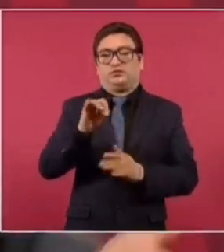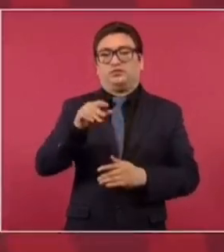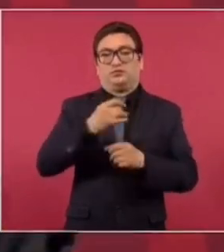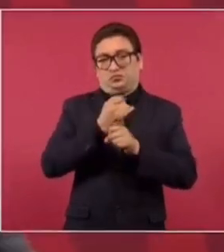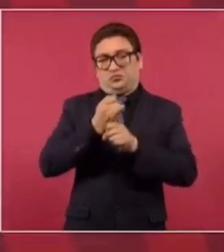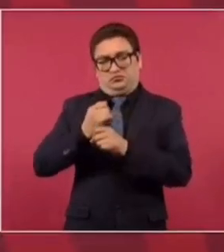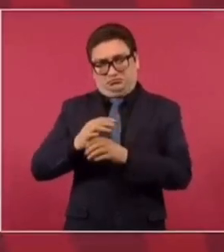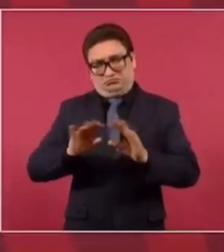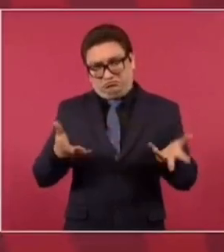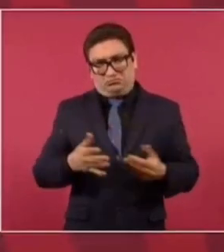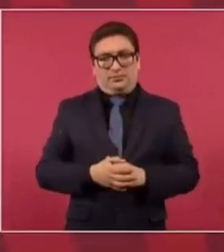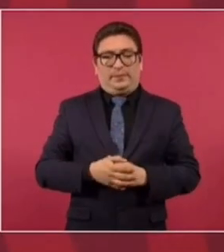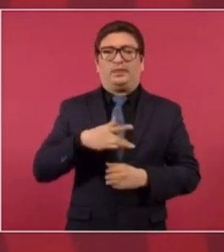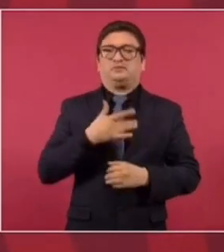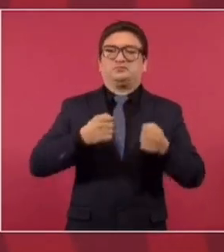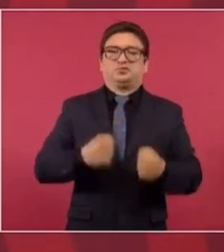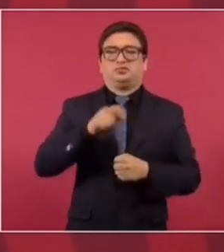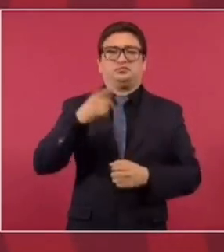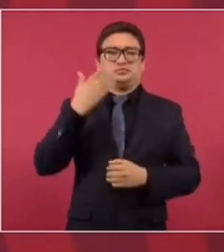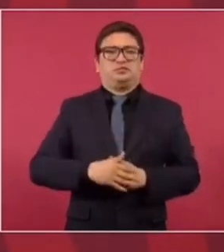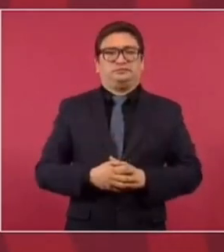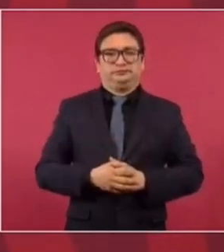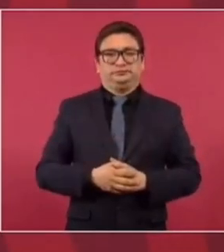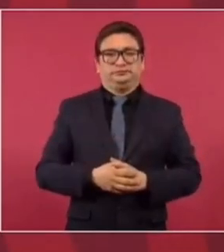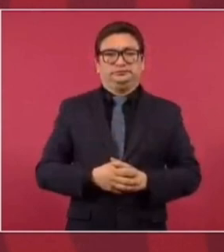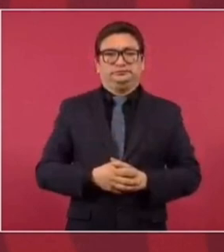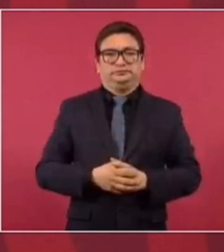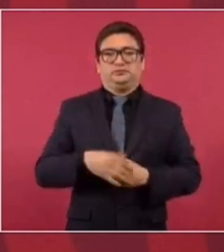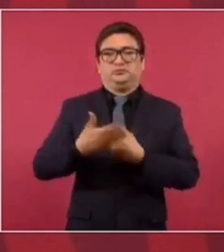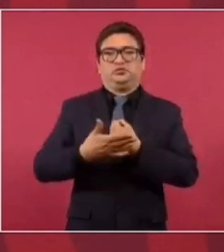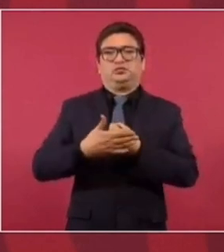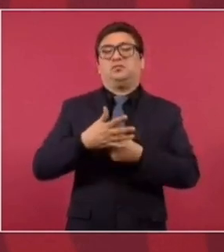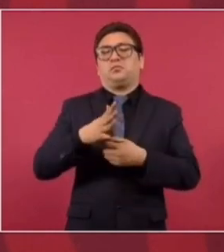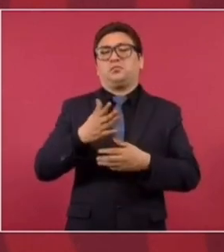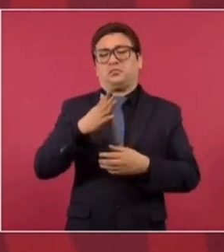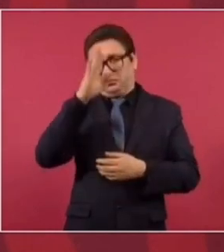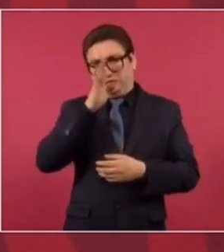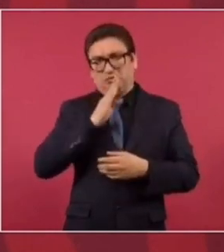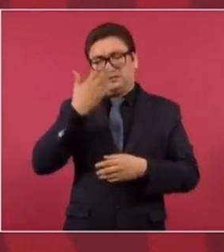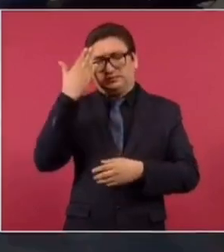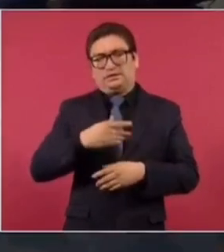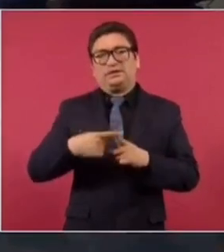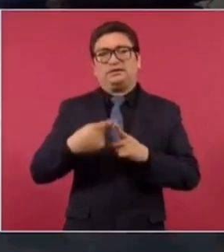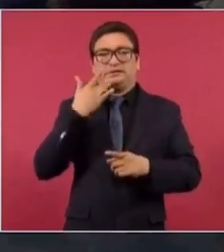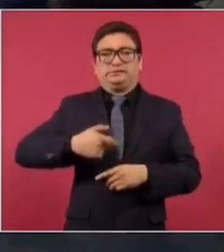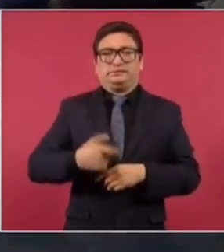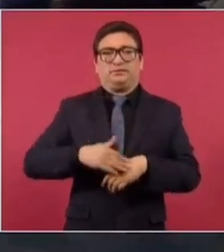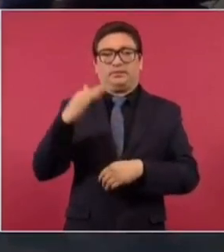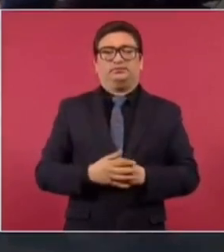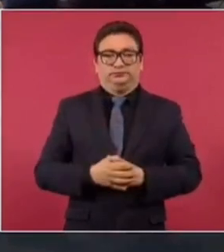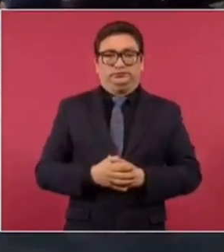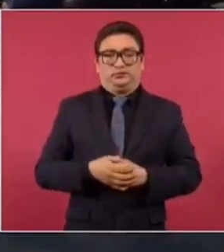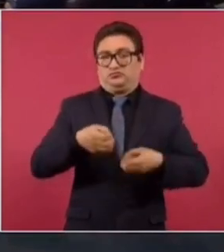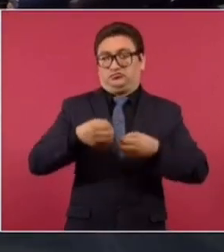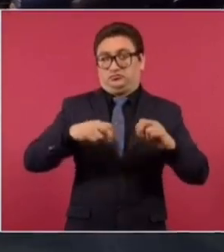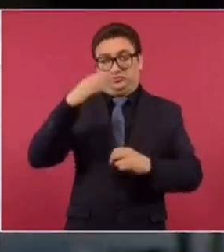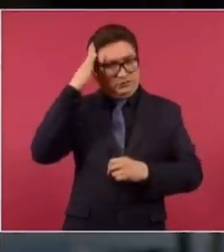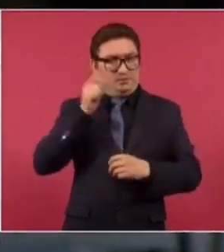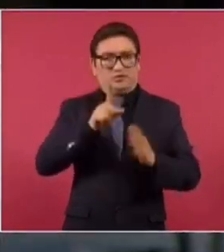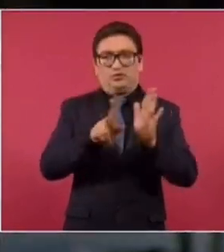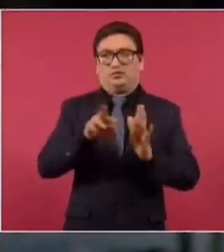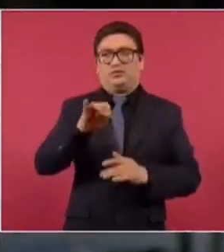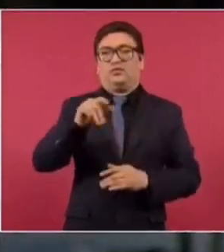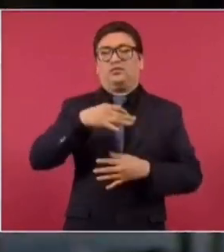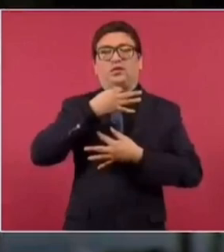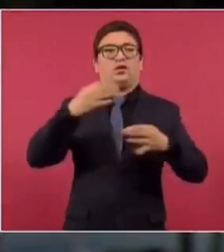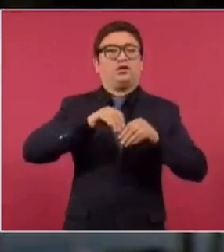se investiga, ¿no? Estoy seguro de que ya al mediodía ya vas a ver quién es el más rico de los ministros. Así como la reforma